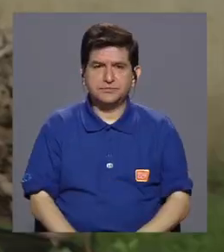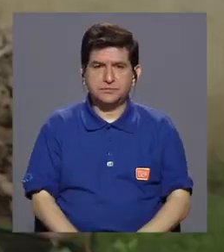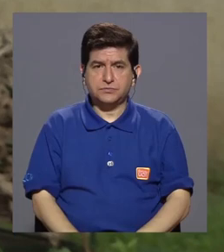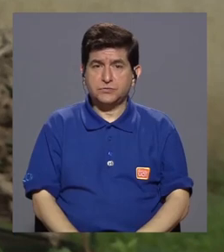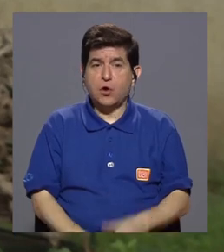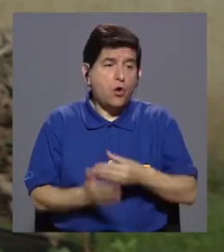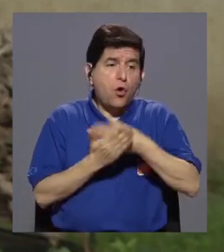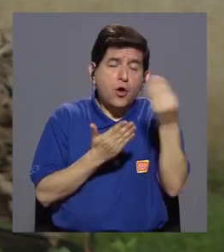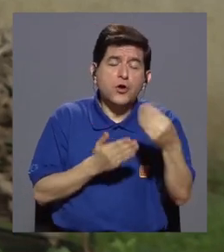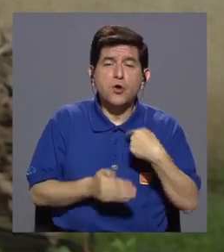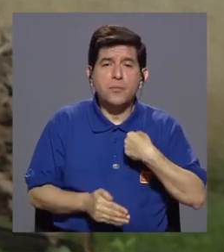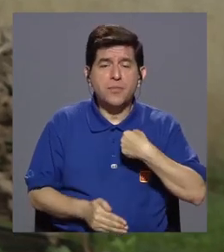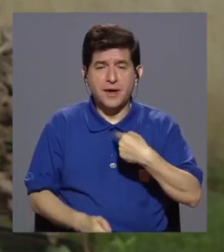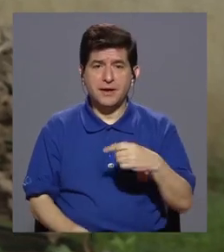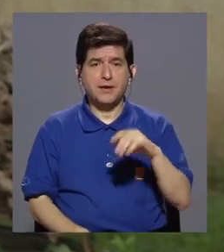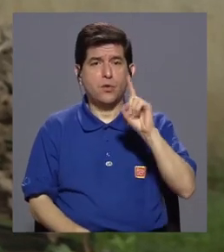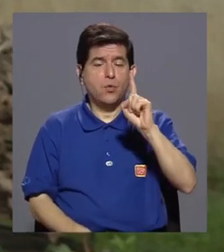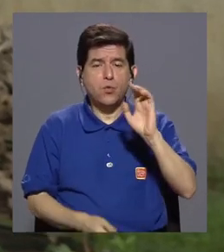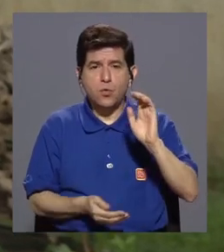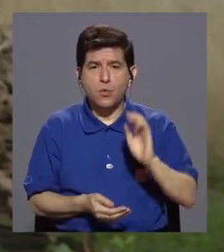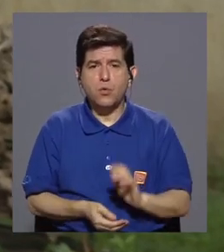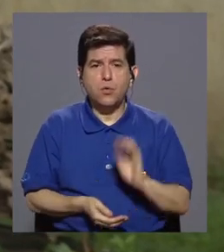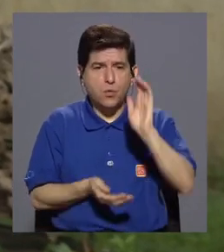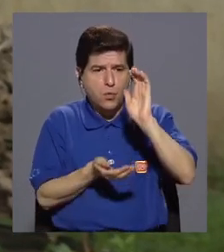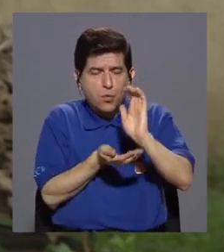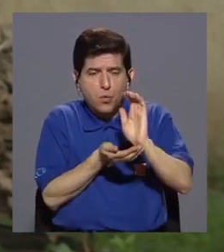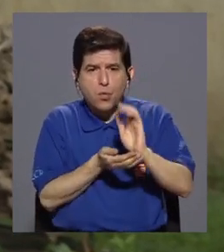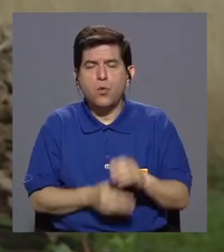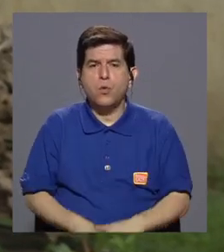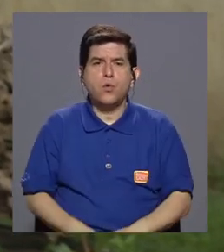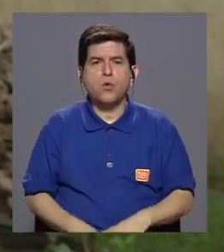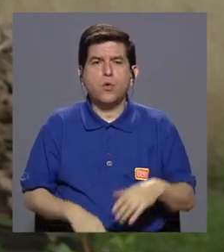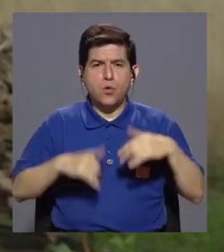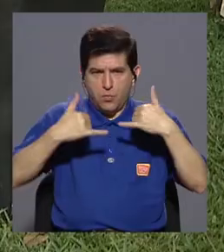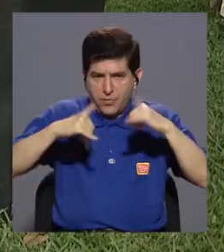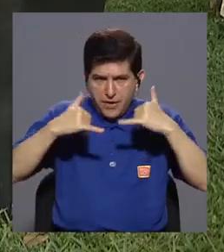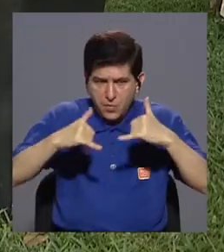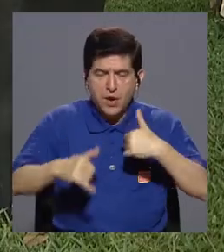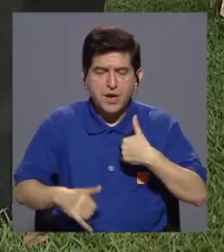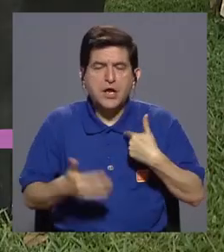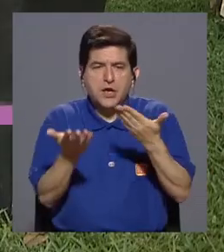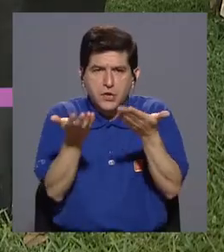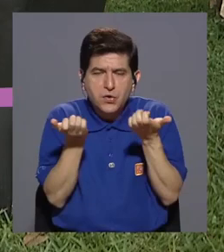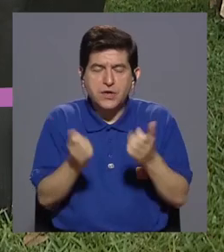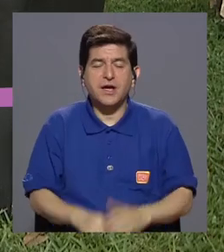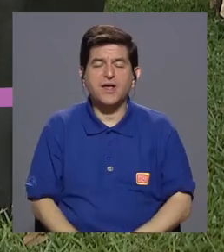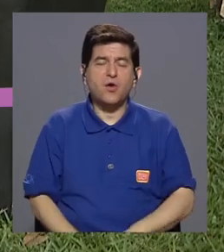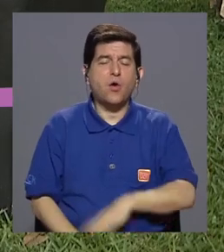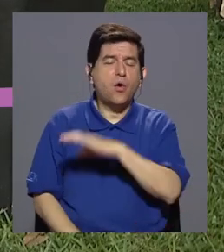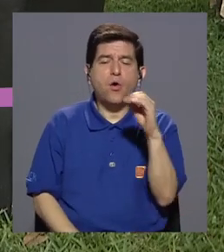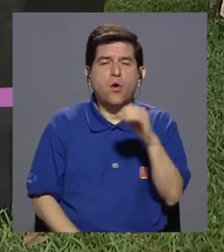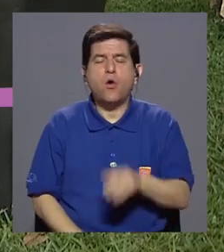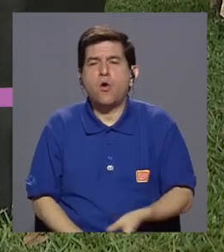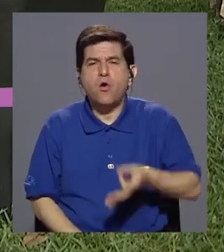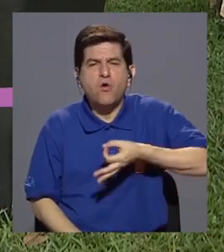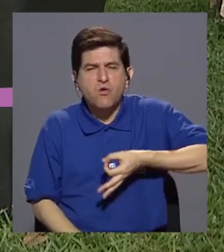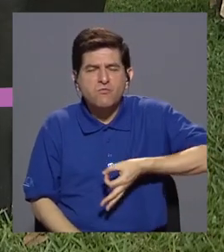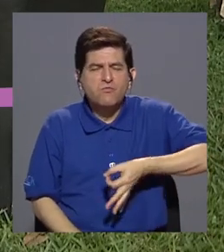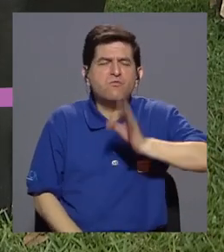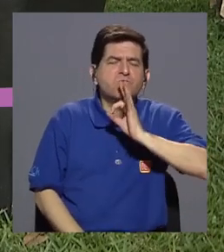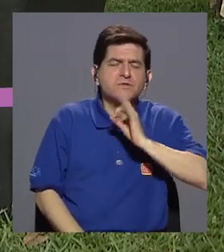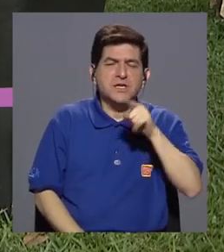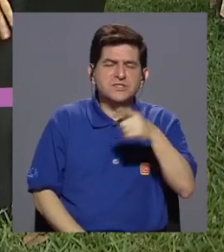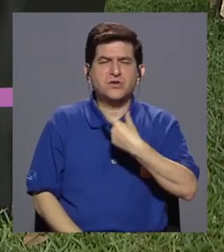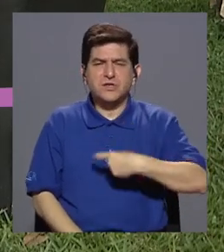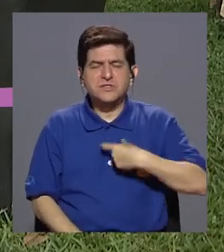me compren un juguete que yo quiero porque no hay medios suficientes económicos. Y que me frustre ese deseo una vez y otra vez y otra